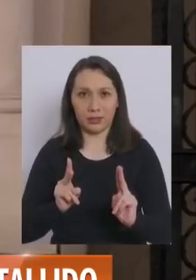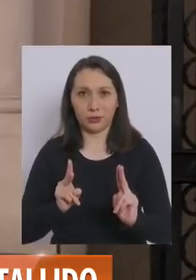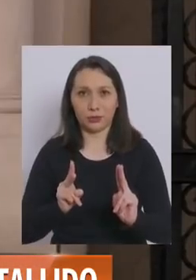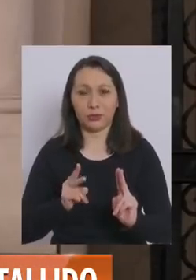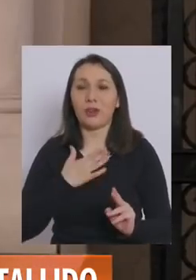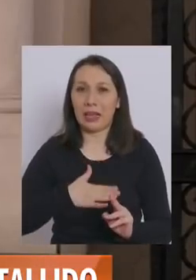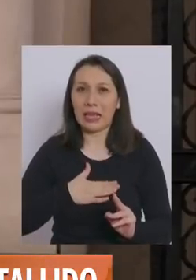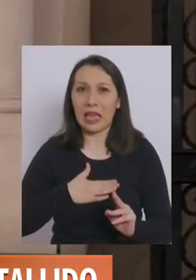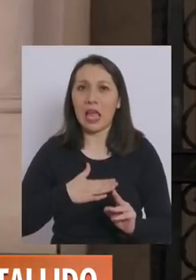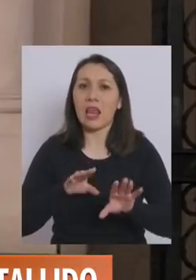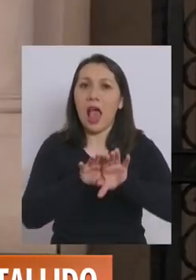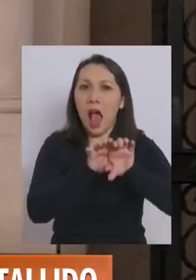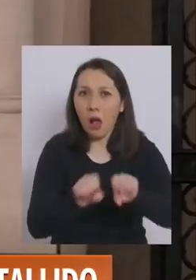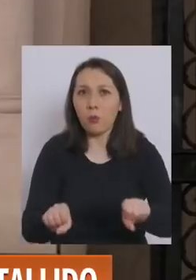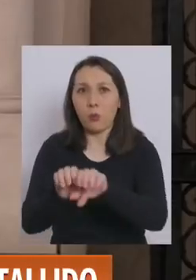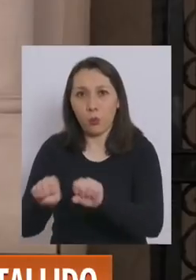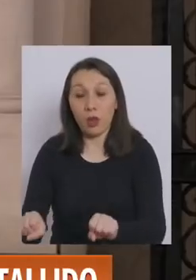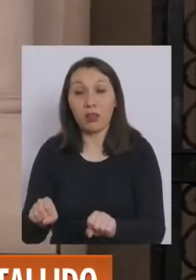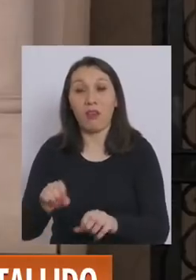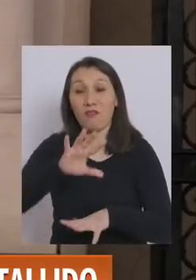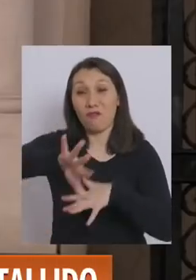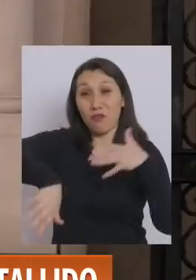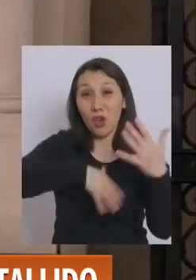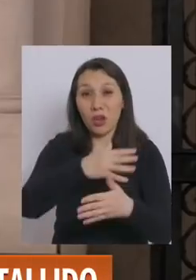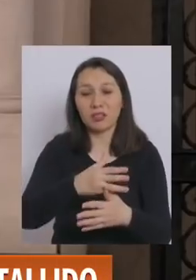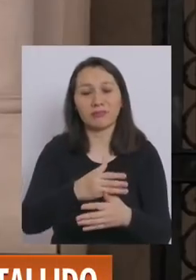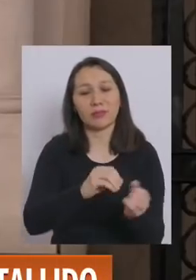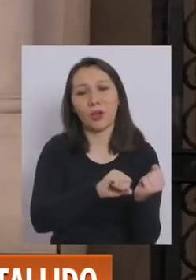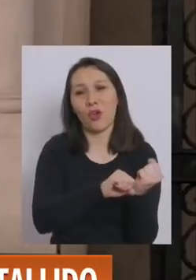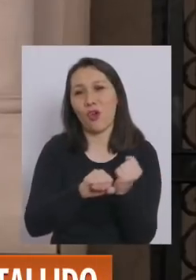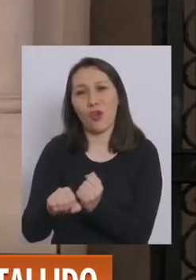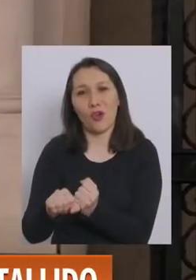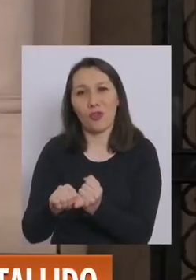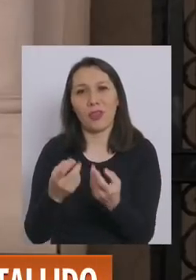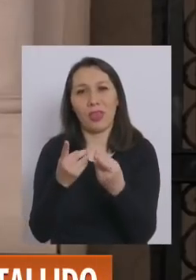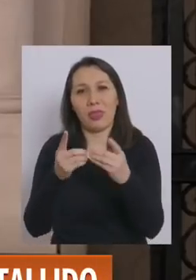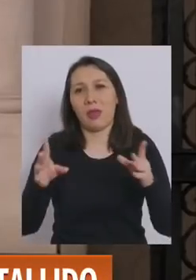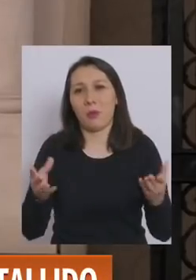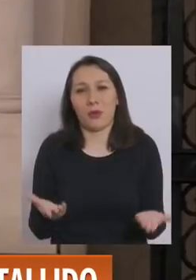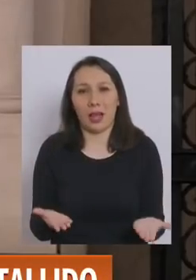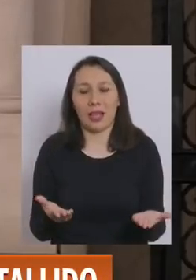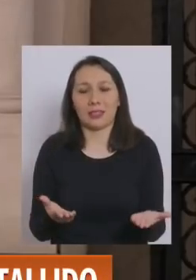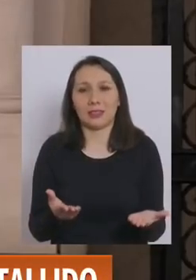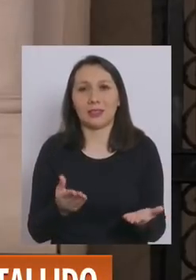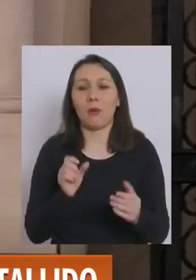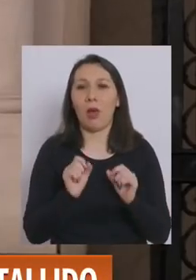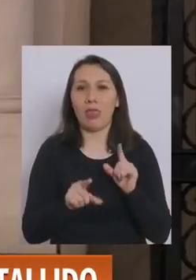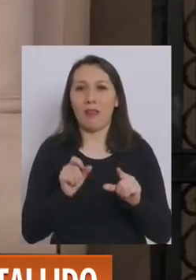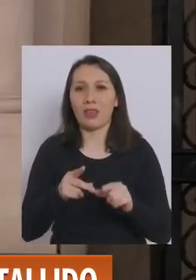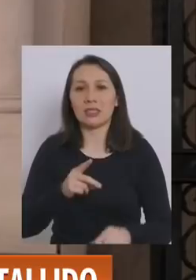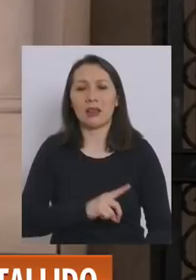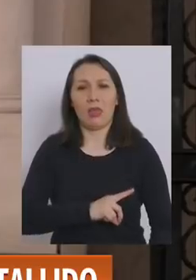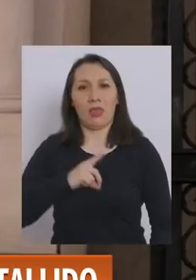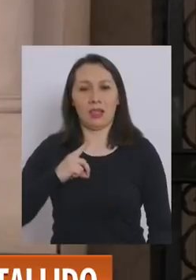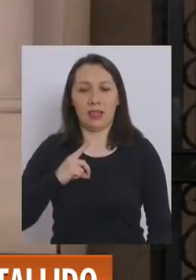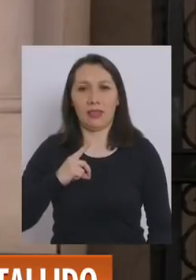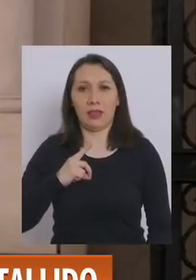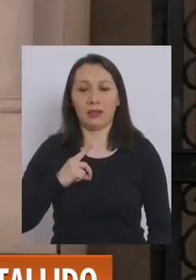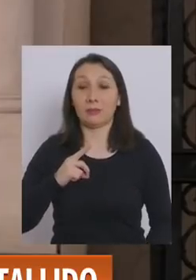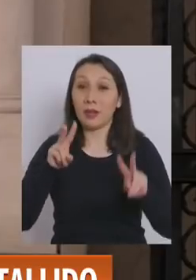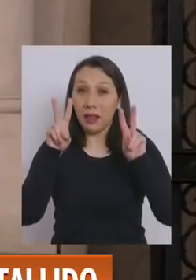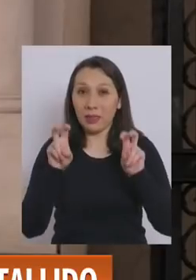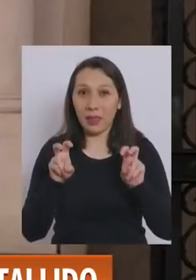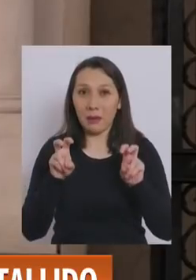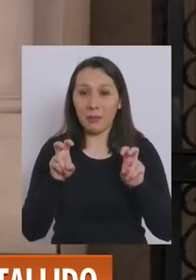que quiere que lleguemos a acuerdo. La vía de la violencia es la antítesis de la democracia y de la defensa de la dignidad. Y con